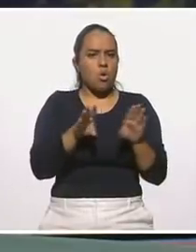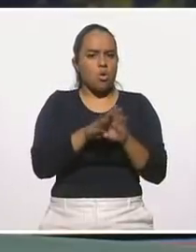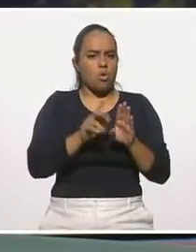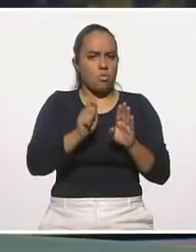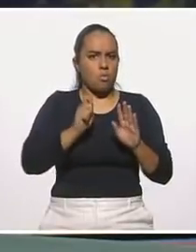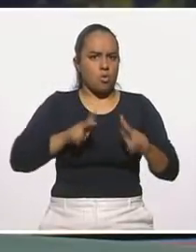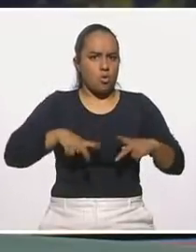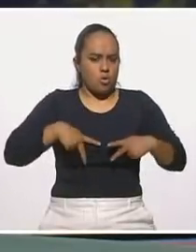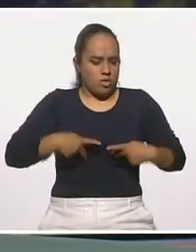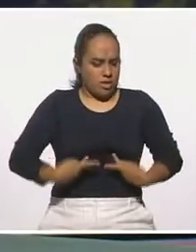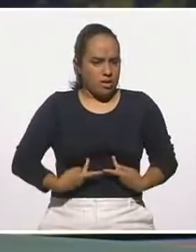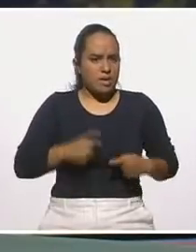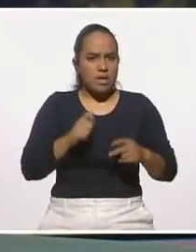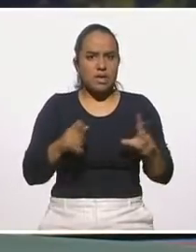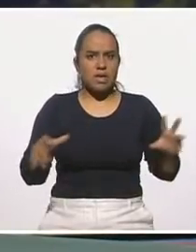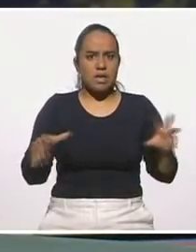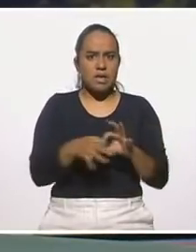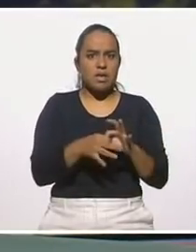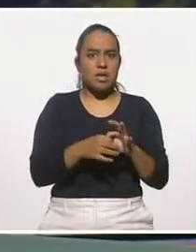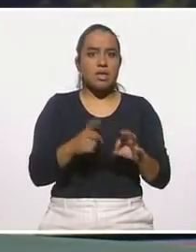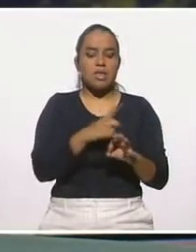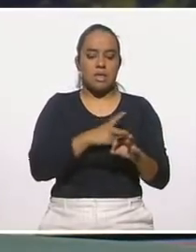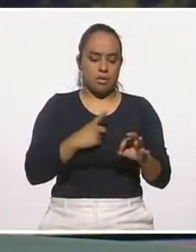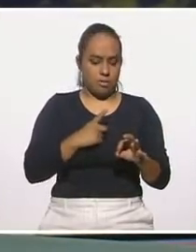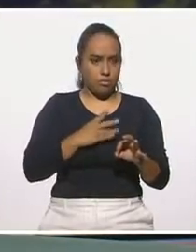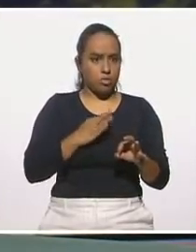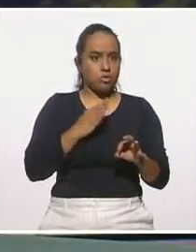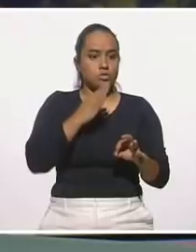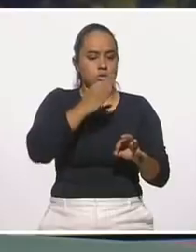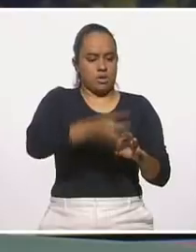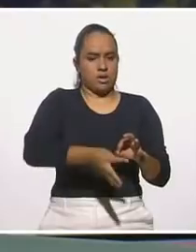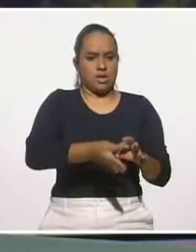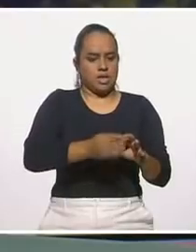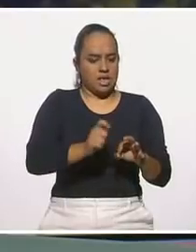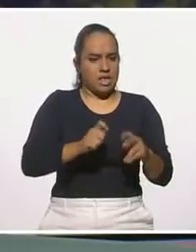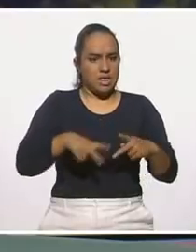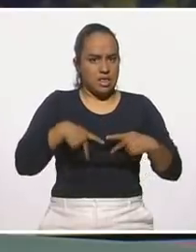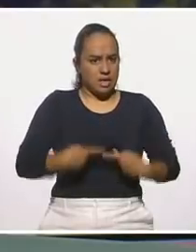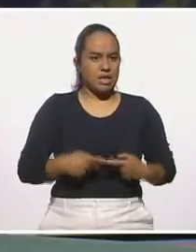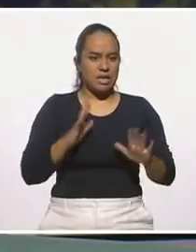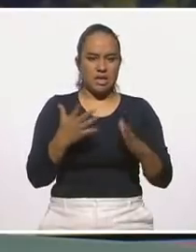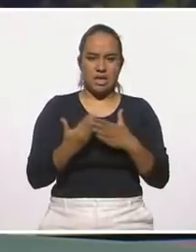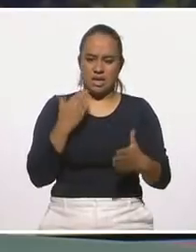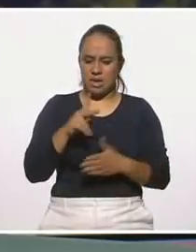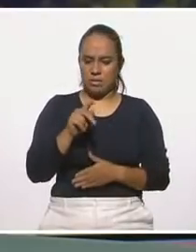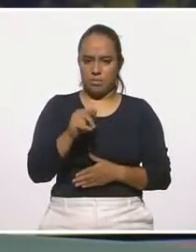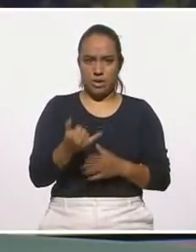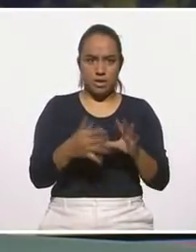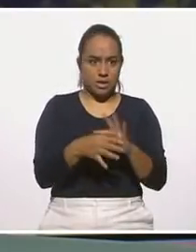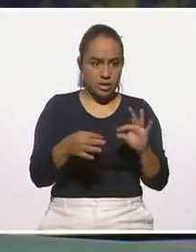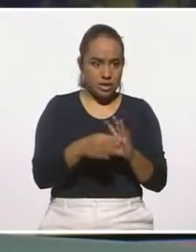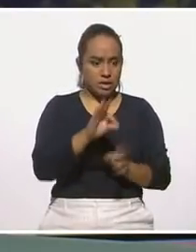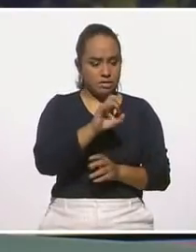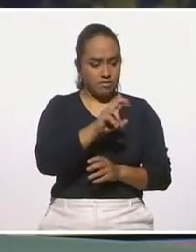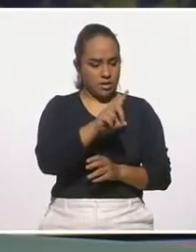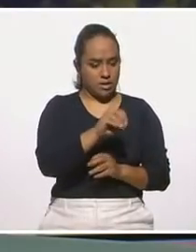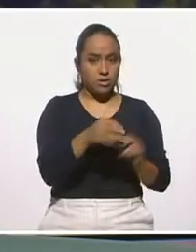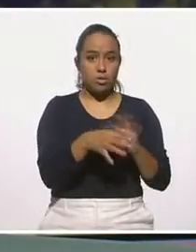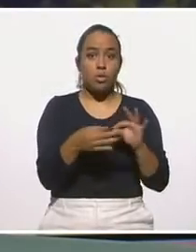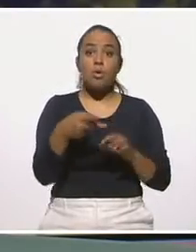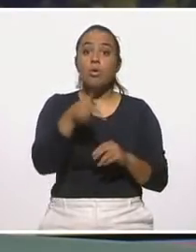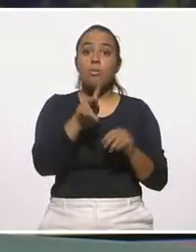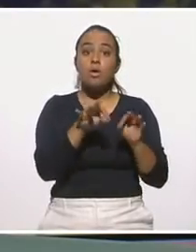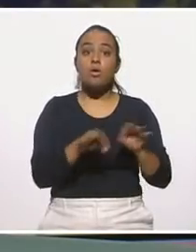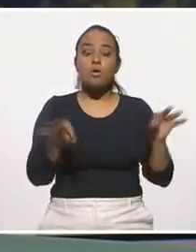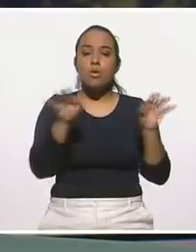debilidad asociada, ante el hecho de que reconocerlo implica reconocer debilidad. Ya lo mencionaba Patti, lo mencionaba Fernando, pero creo que es importante